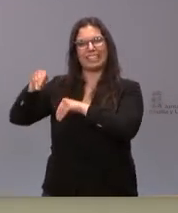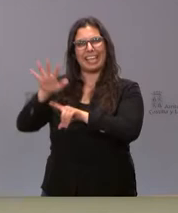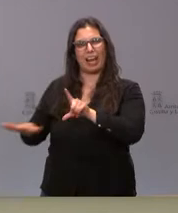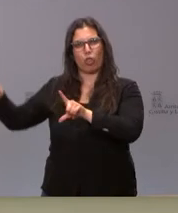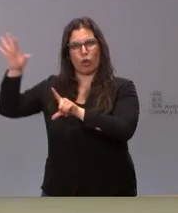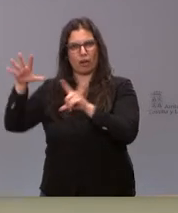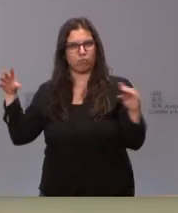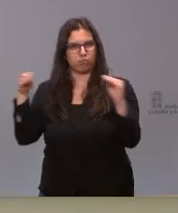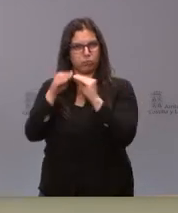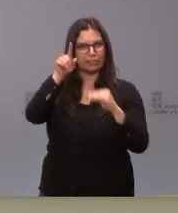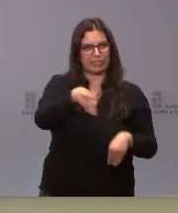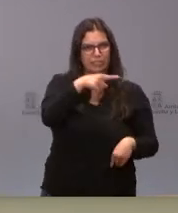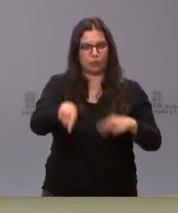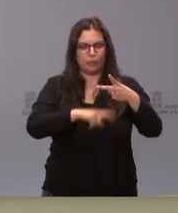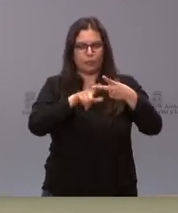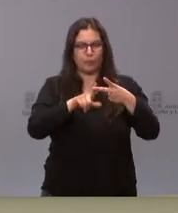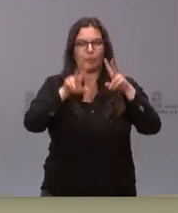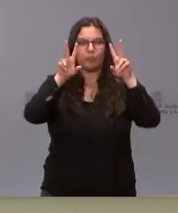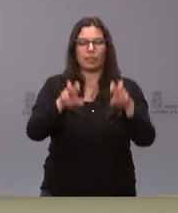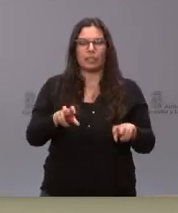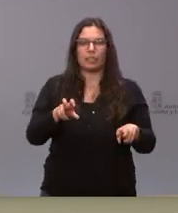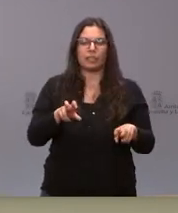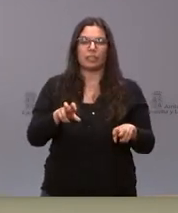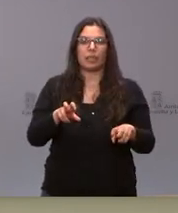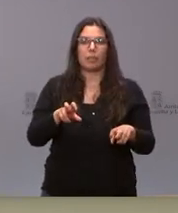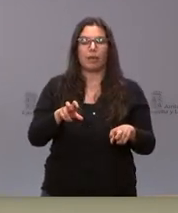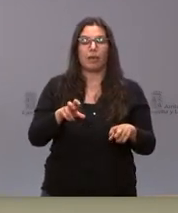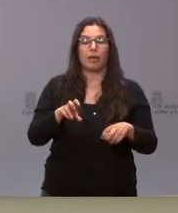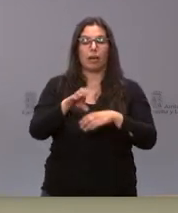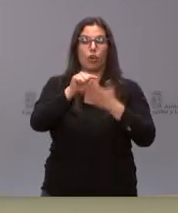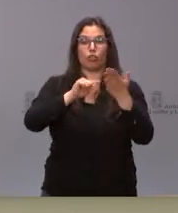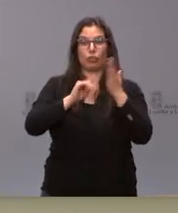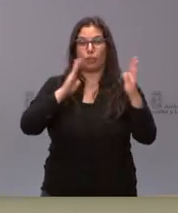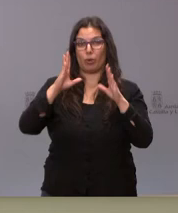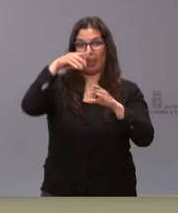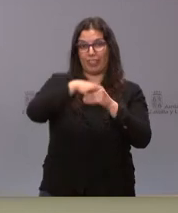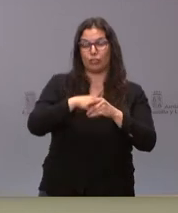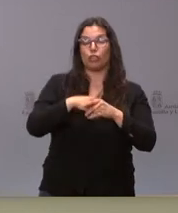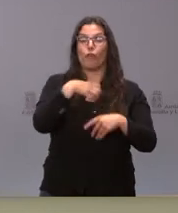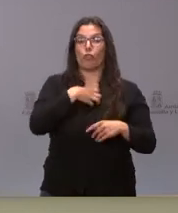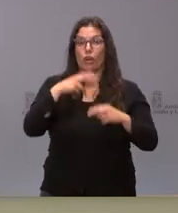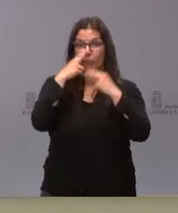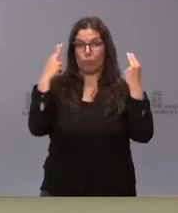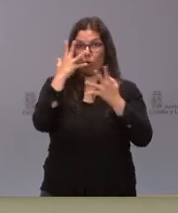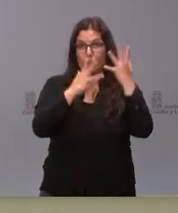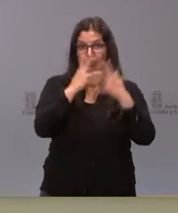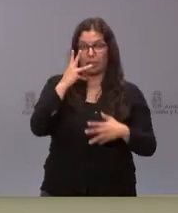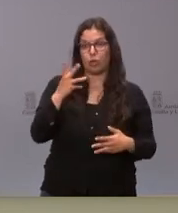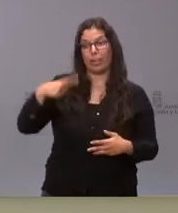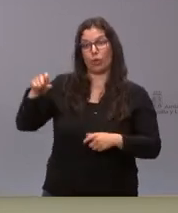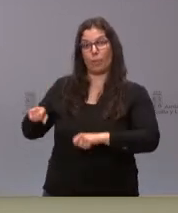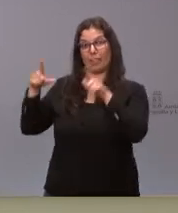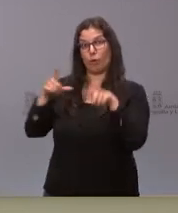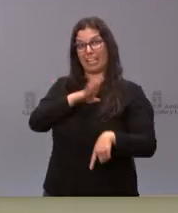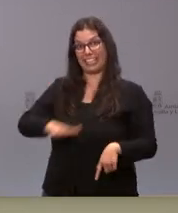y por otra parte sobre el abuso de la temporalidad de la administración la plataforma de funcionarios públicos interinos asegura